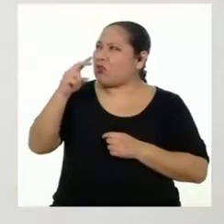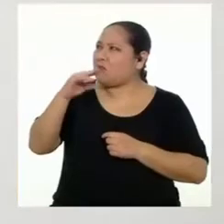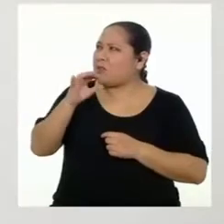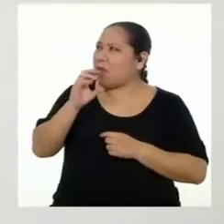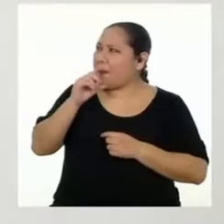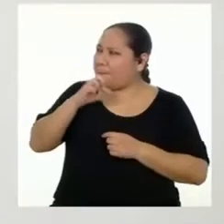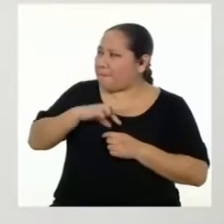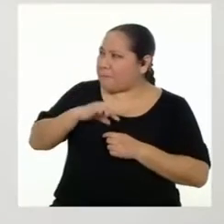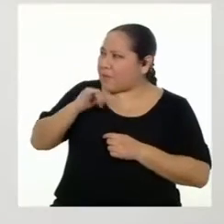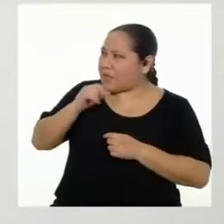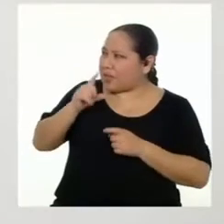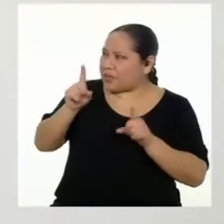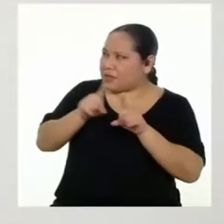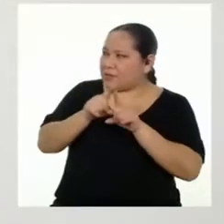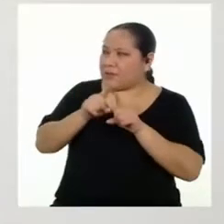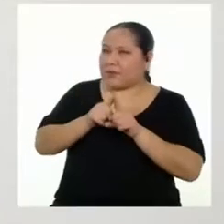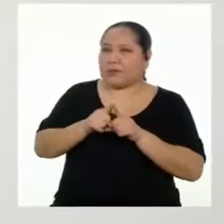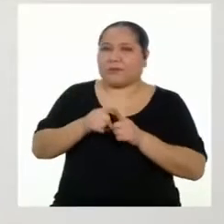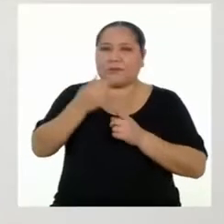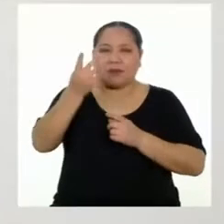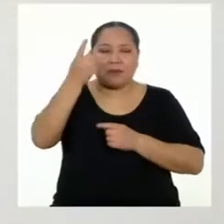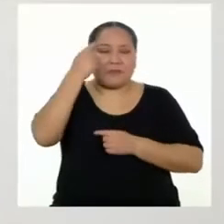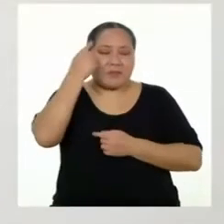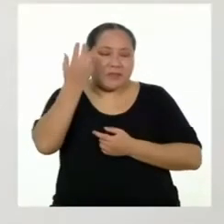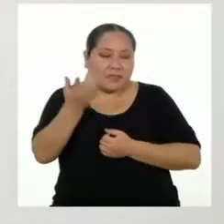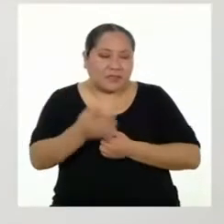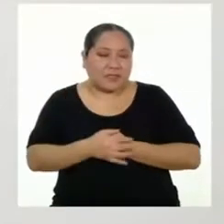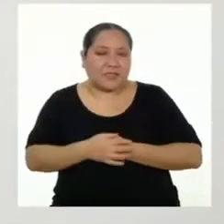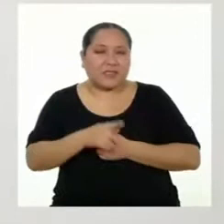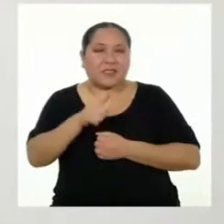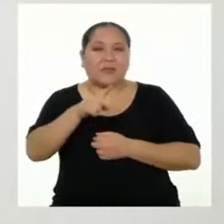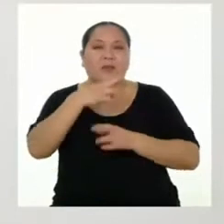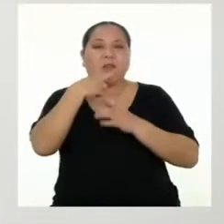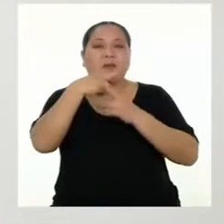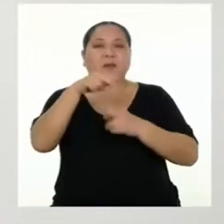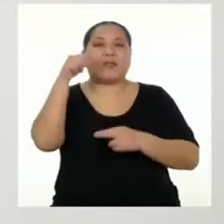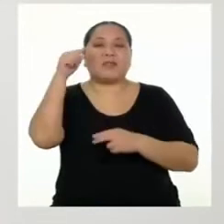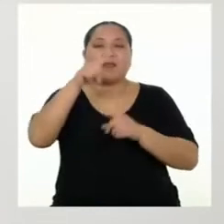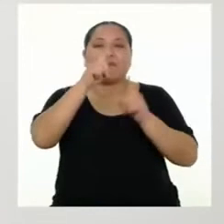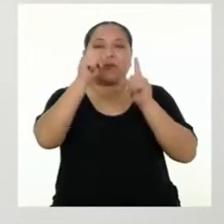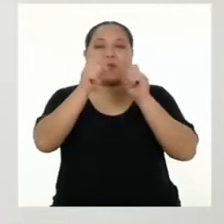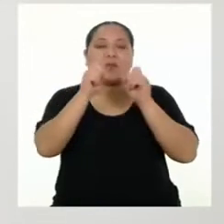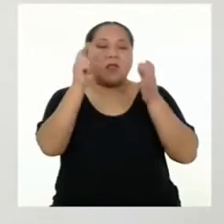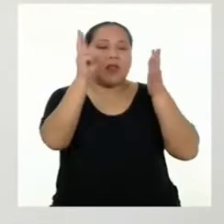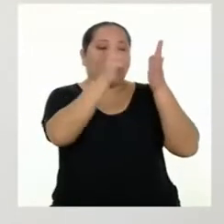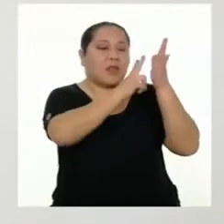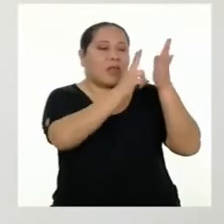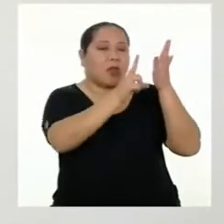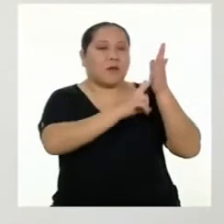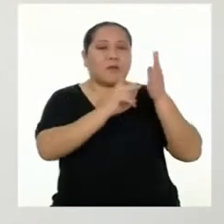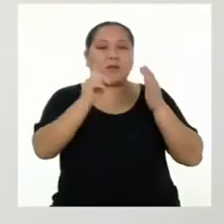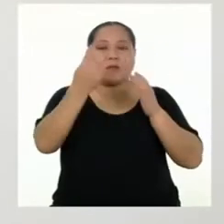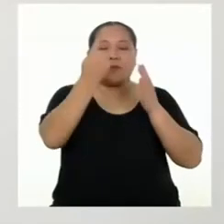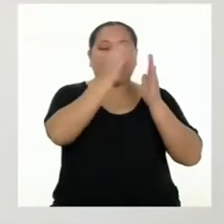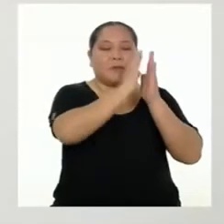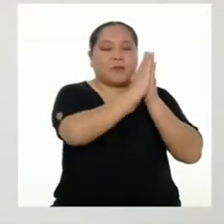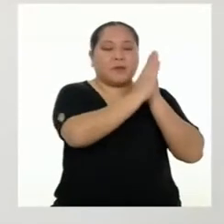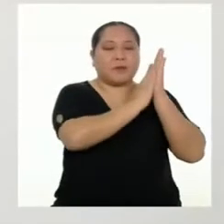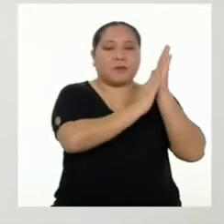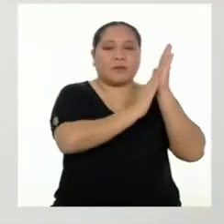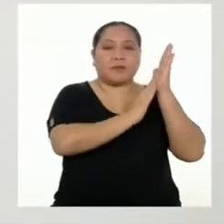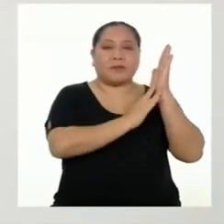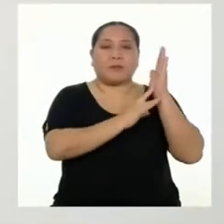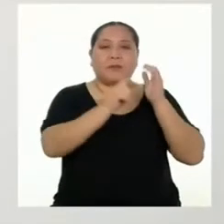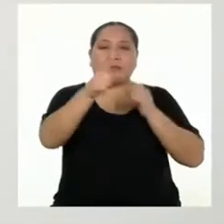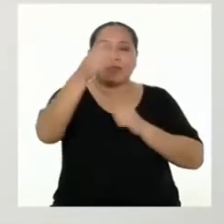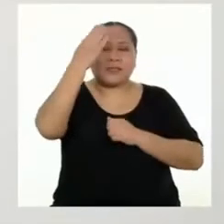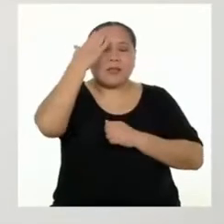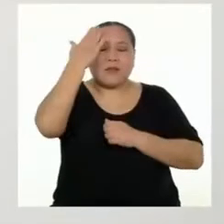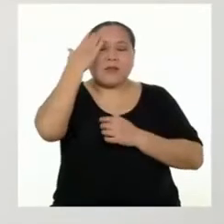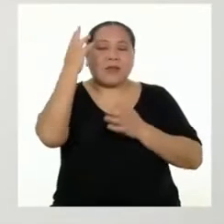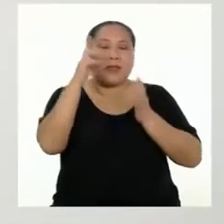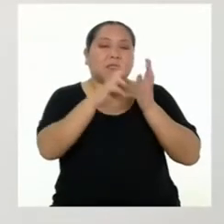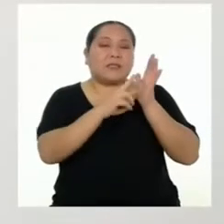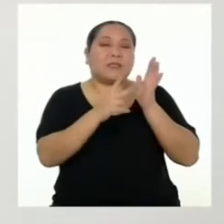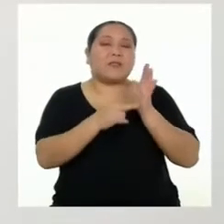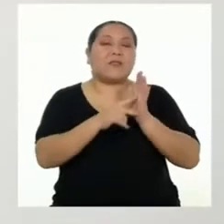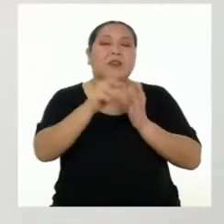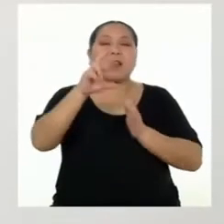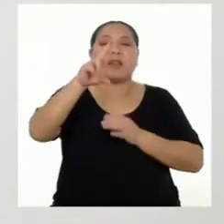las pilas también son residuos? ¿Qué te parece si para responder a esa pregunta leemos el primer texto? ¿Sabes qué son los